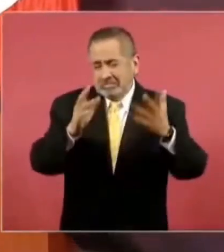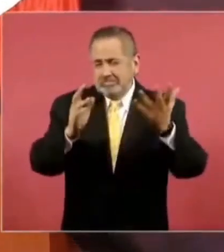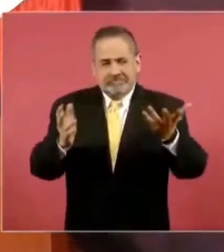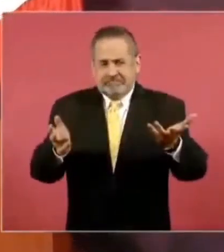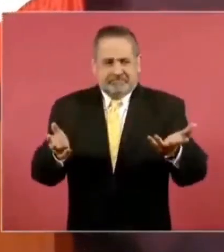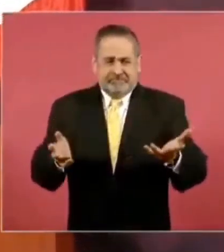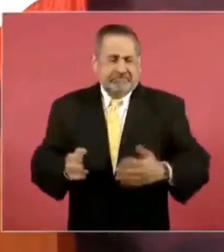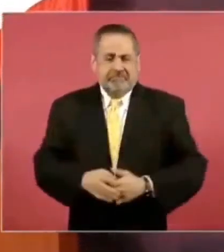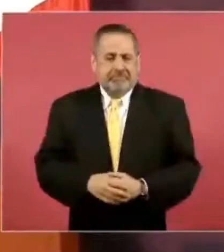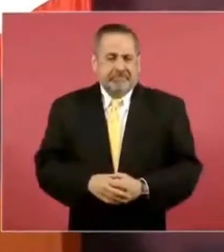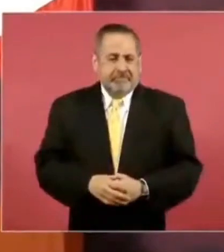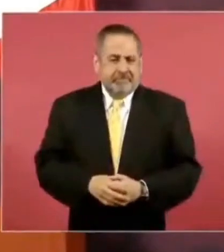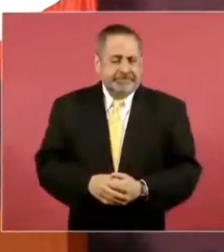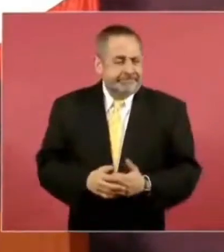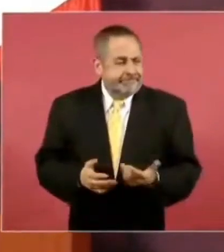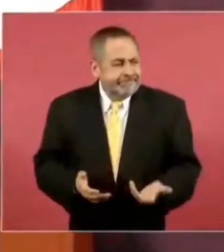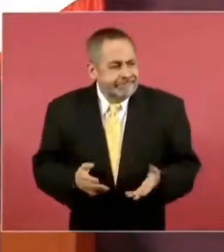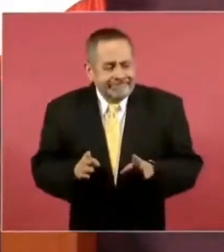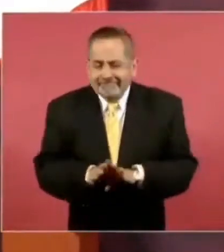se evita